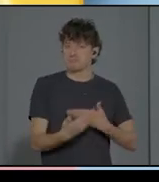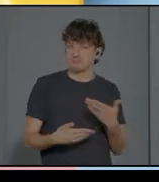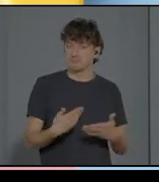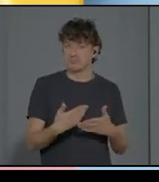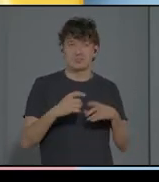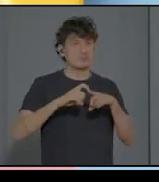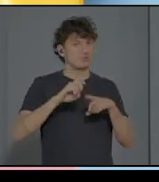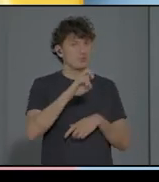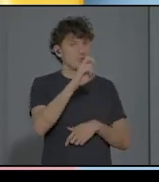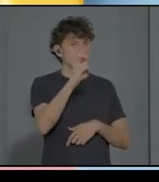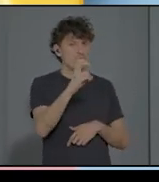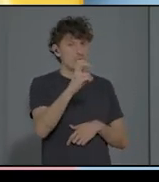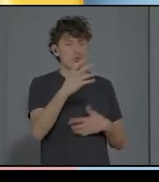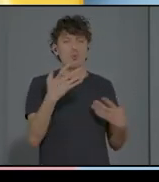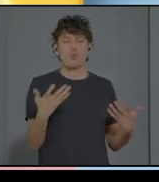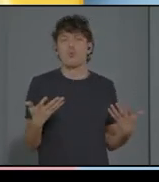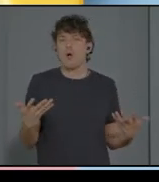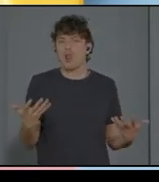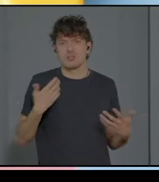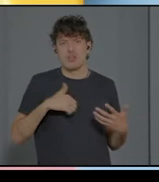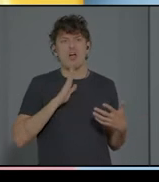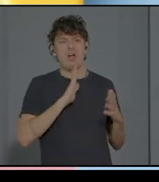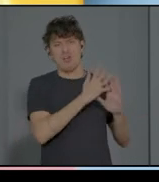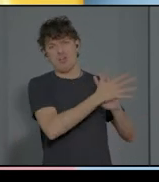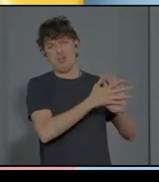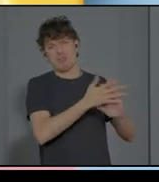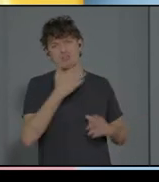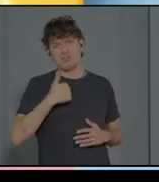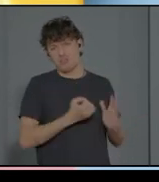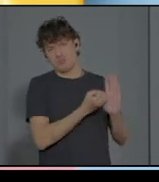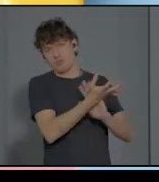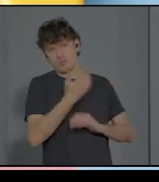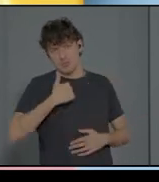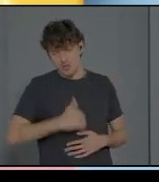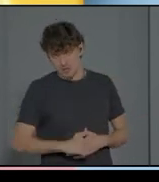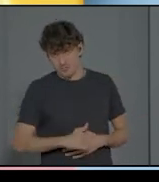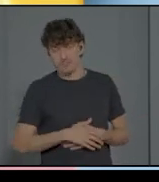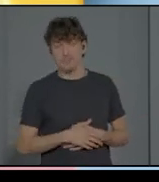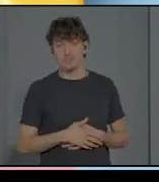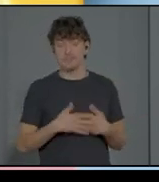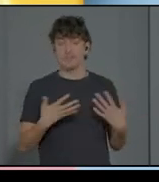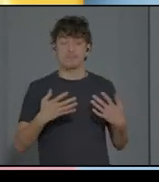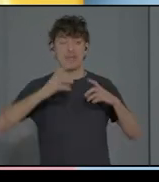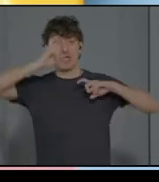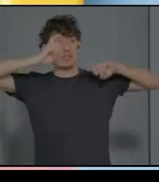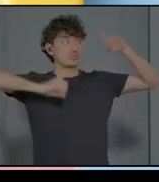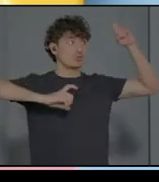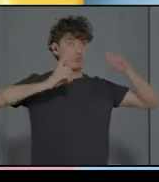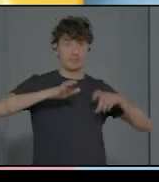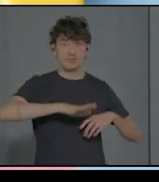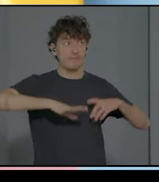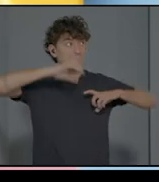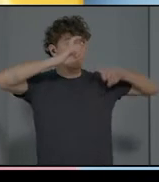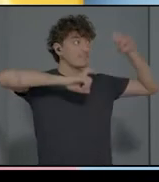ya hemos hablado antes, es la indicación, decir, el gesto del niño que dice que quiere cosas. Y el